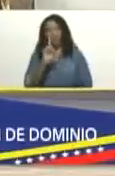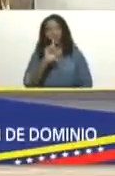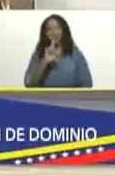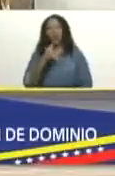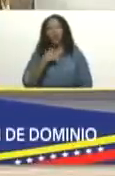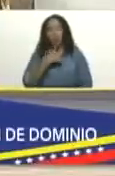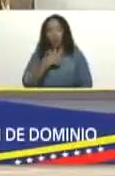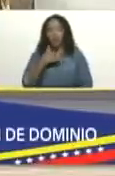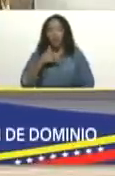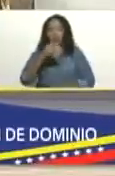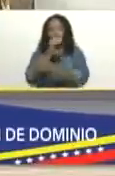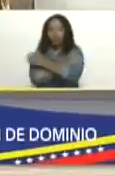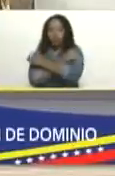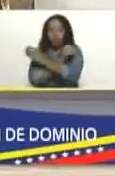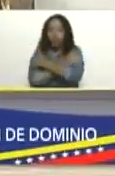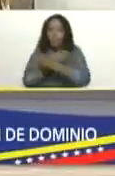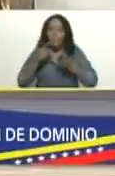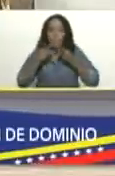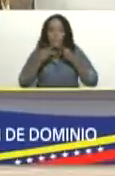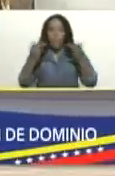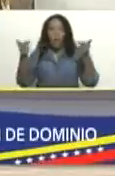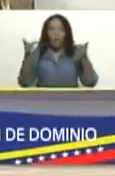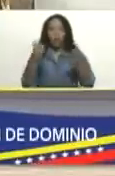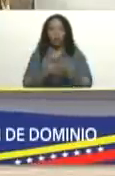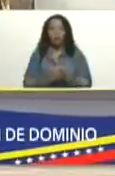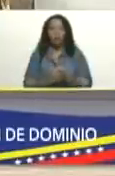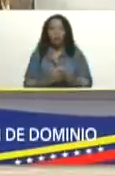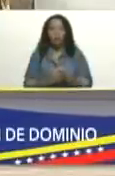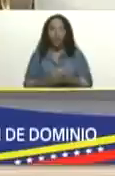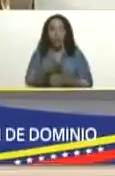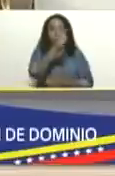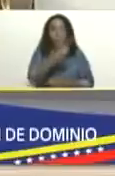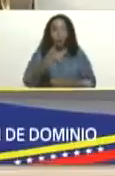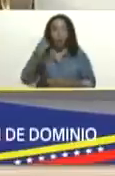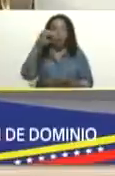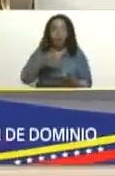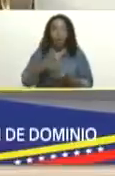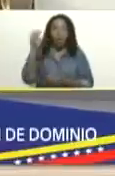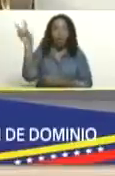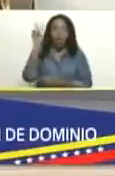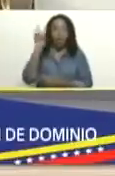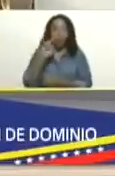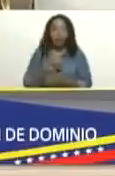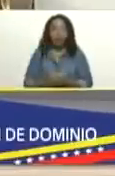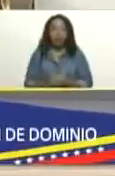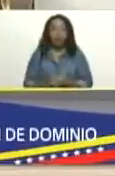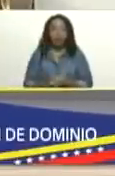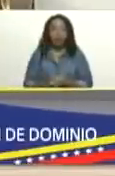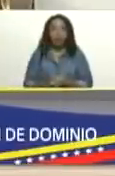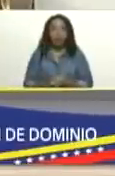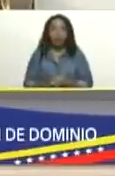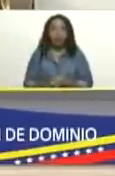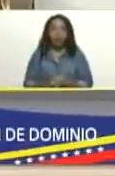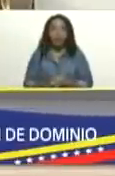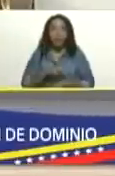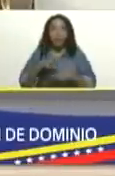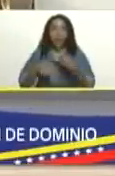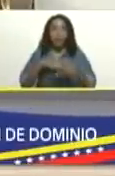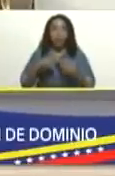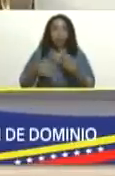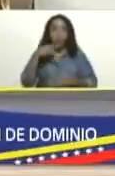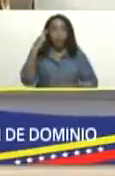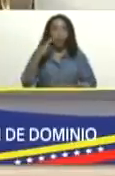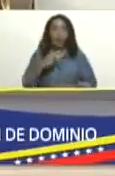felicitar públicamente a quienes desde el estado venezolano desde la revolución bolivariana